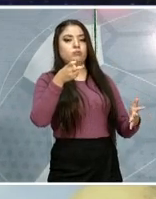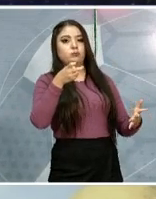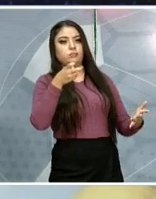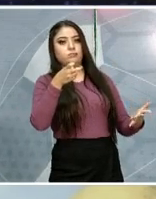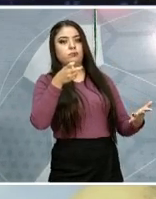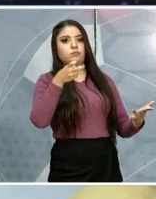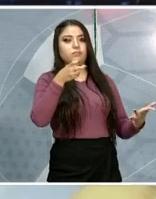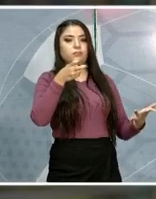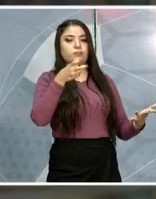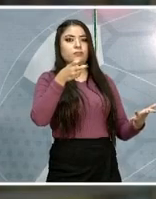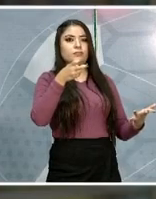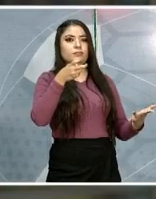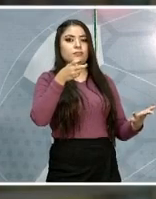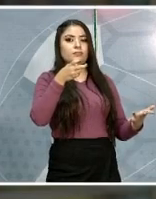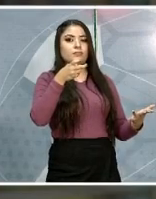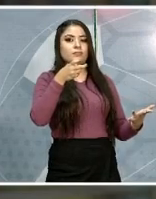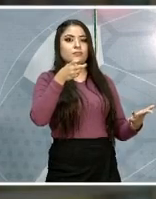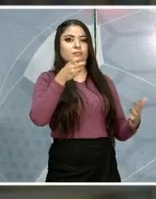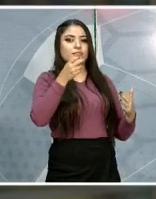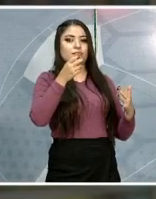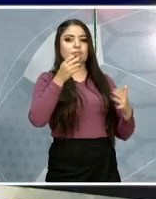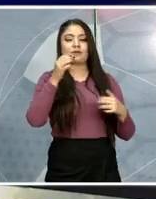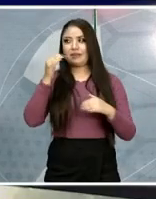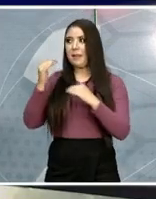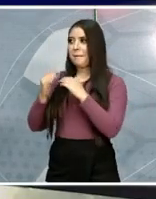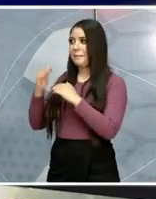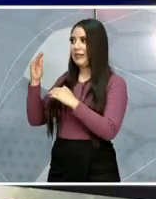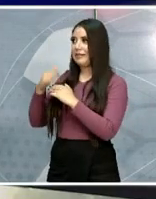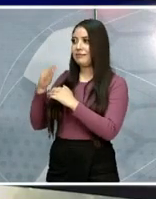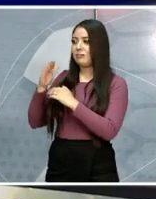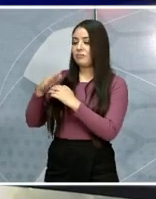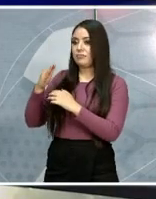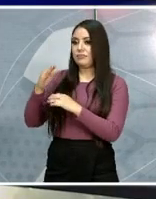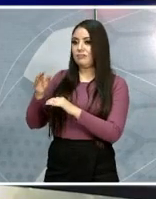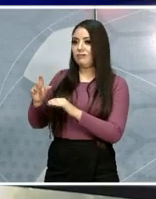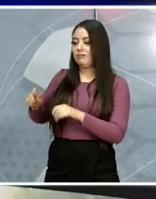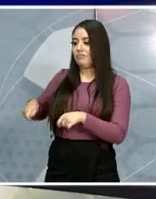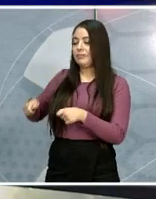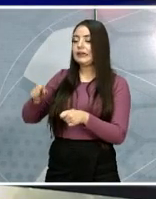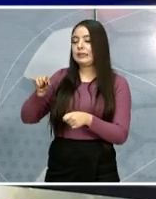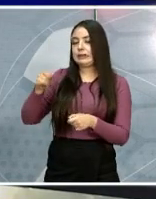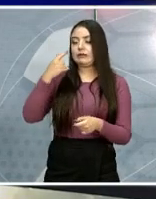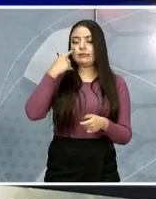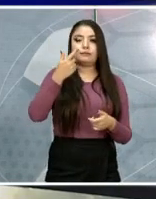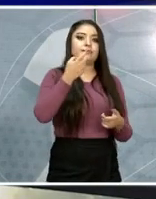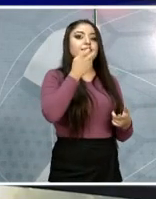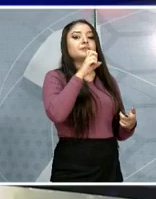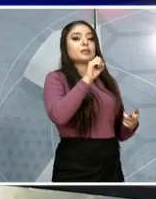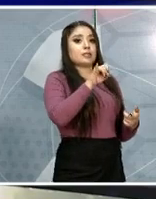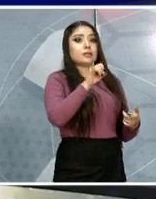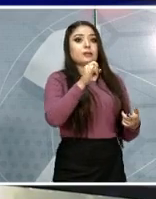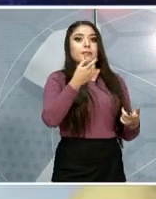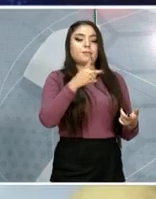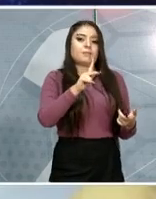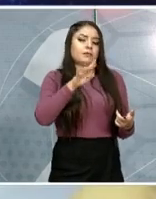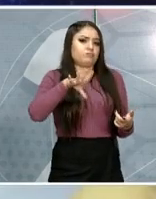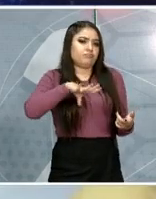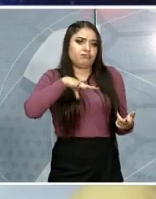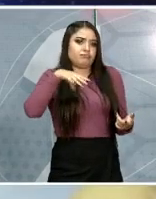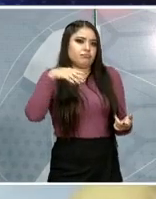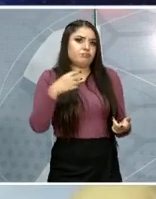Más... Sí, más constante. Ajá, sí. Sí, pero, pues, le echamos ganas, sea como sea,